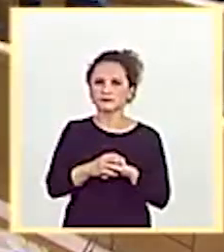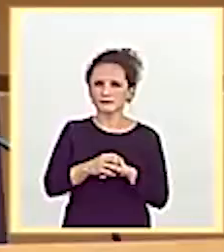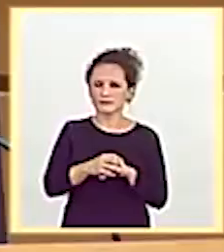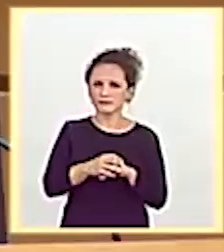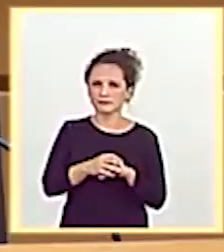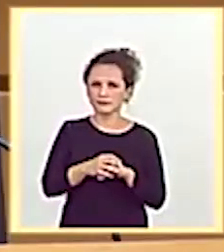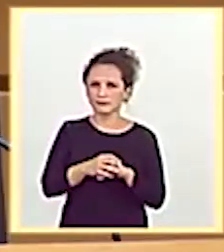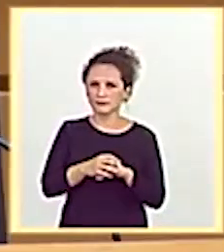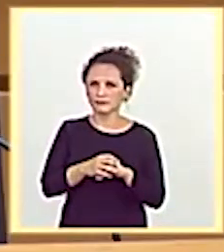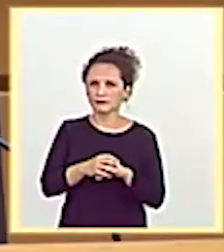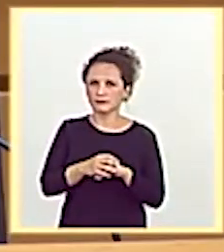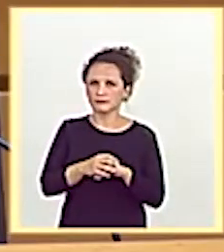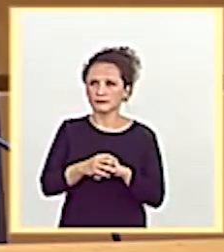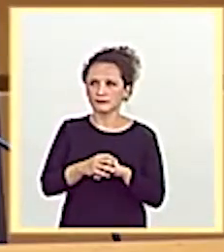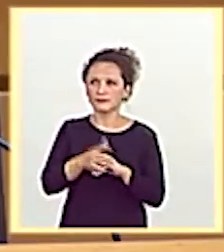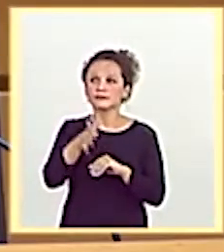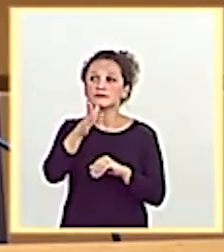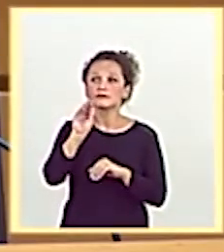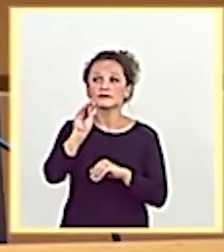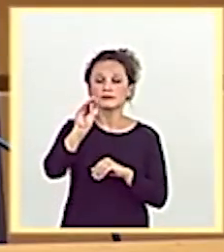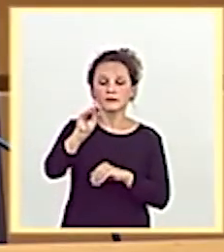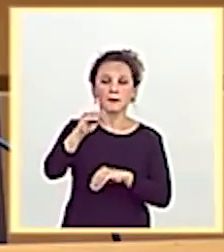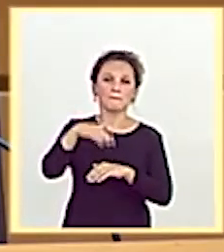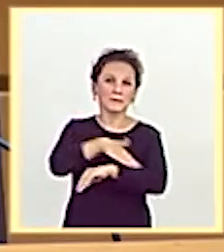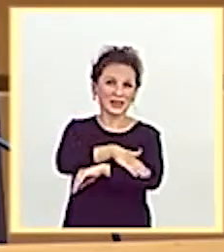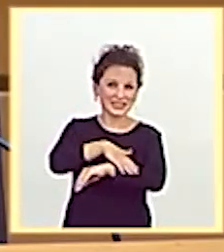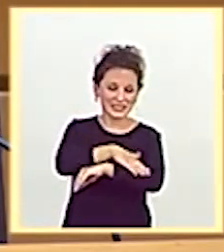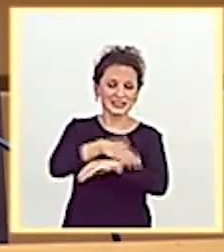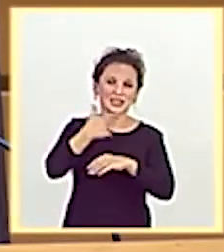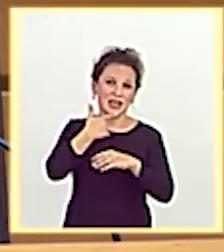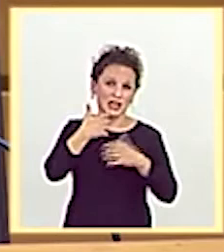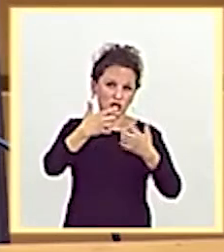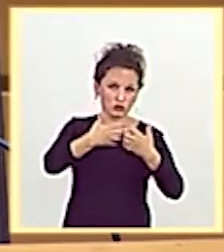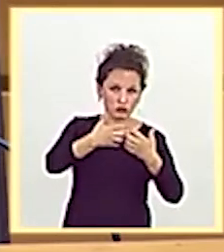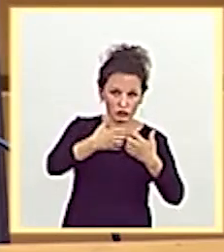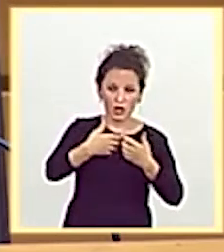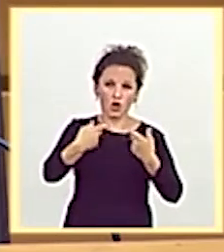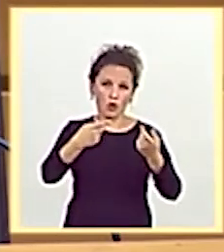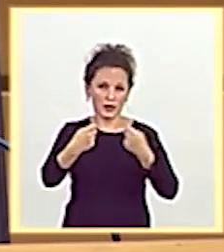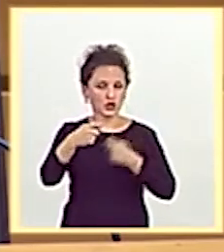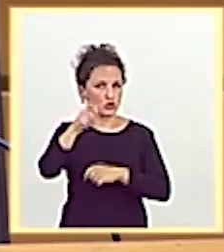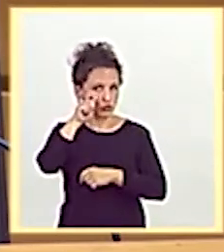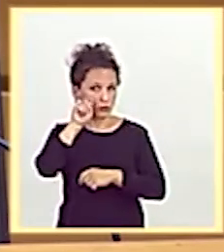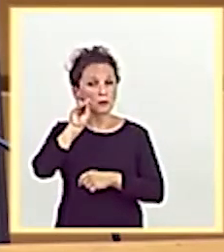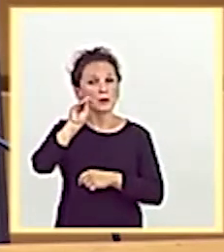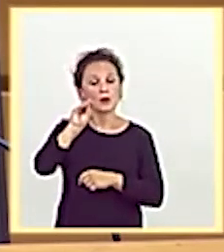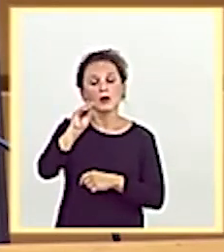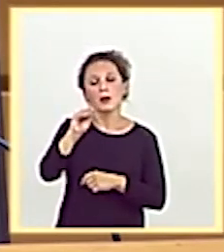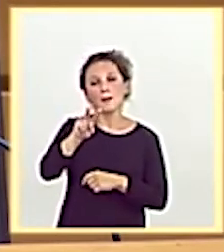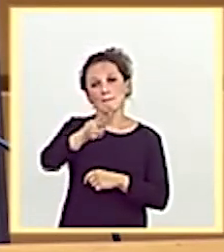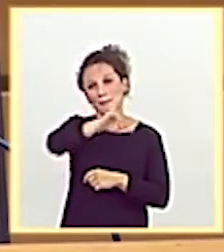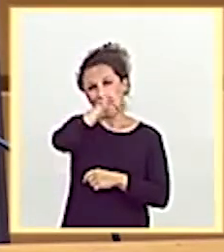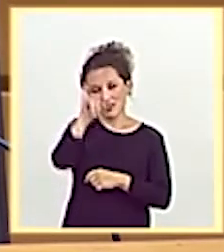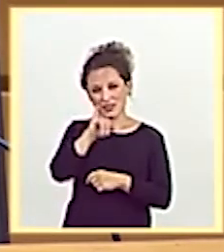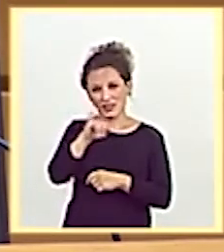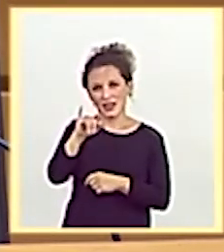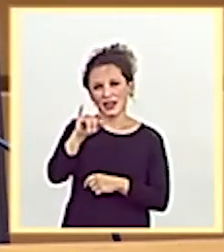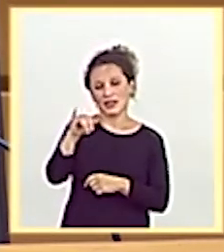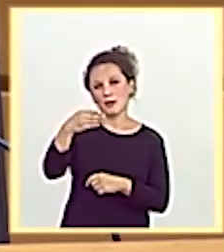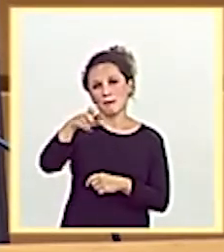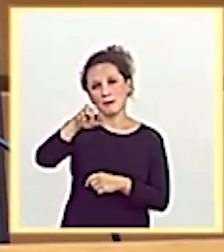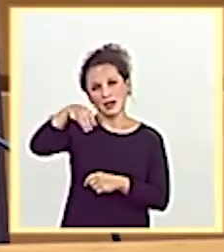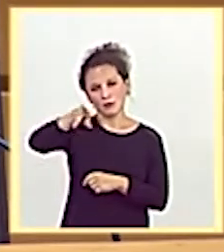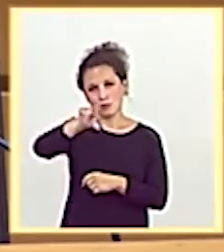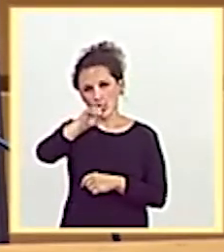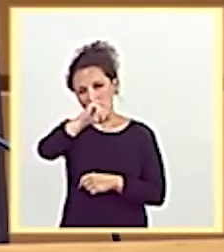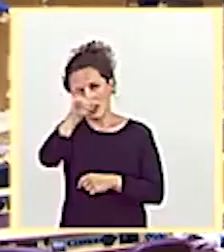Pregunta dirigida a la señora ministra de Industria, Comercio y Turismo. Pregunta del senador Vázquez Bermúdez del Grupo Parlamentario